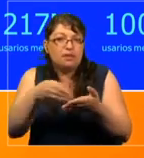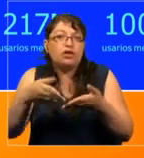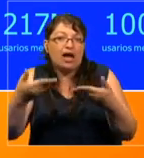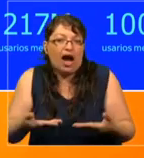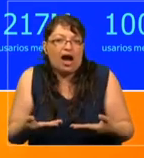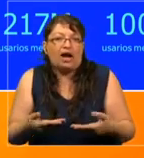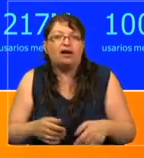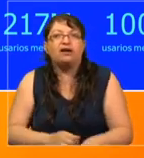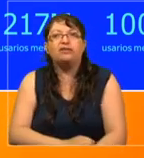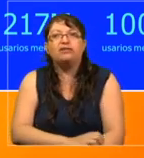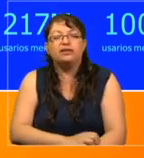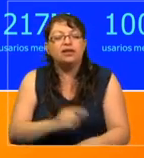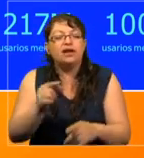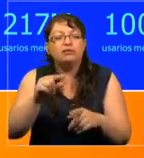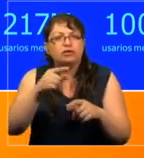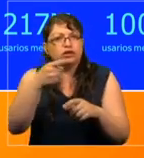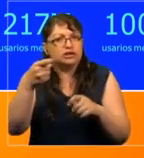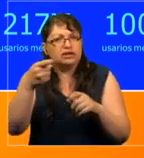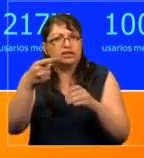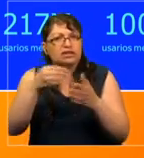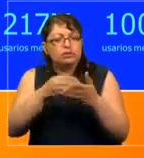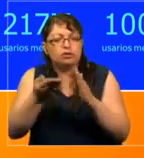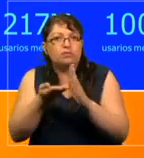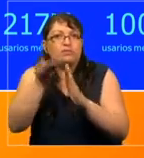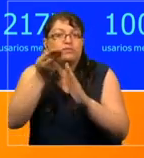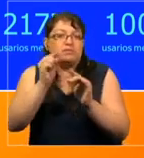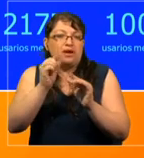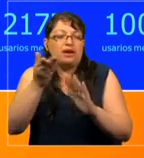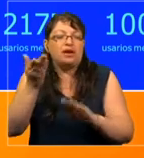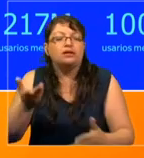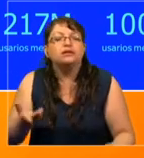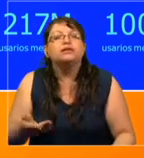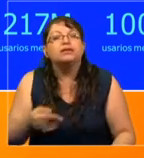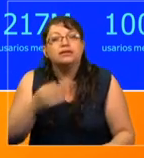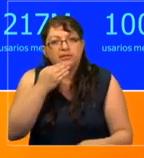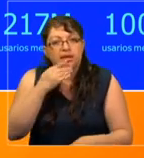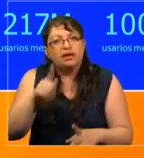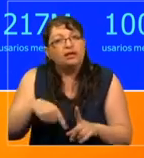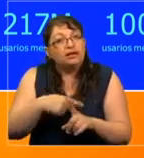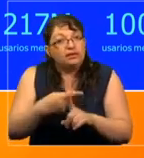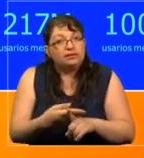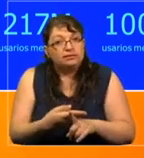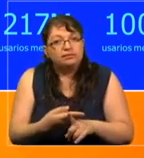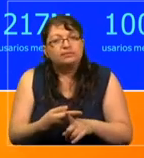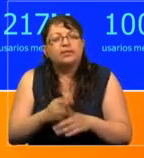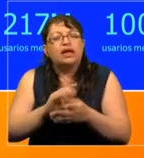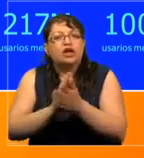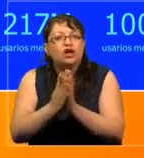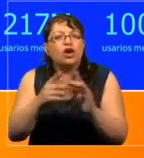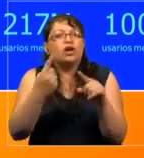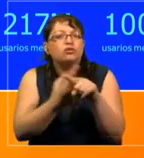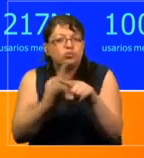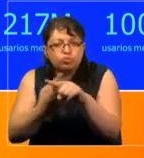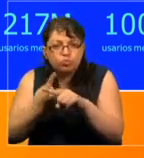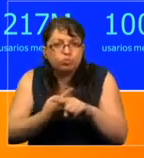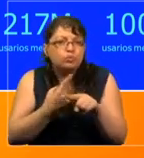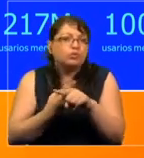100 millones ahora. Ya recién pasó la barrera de los 100 millones. A esto hay que sumarle también todas las conversaciones de chat